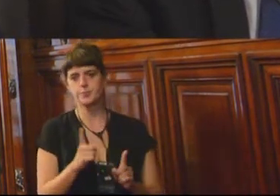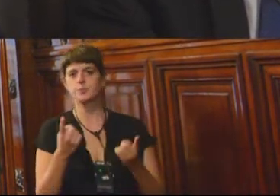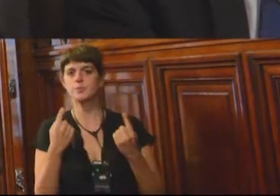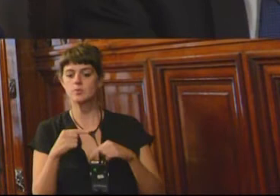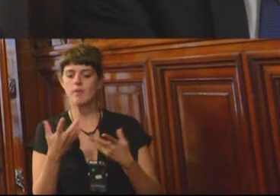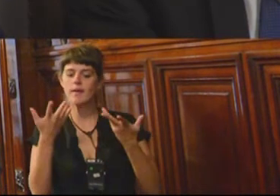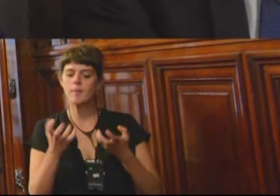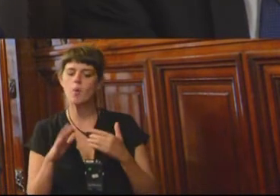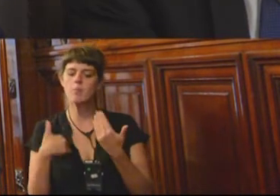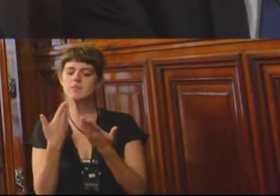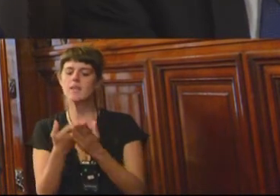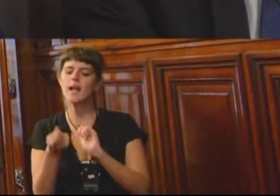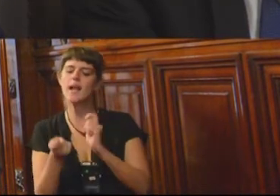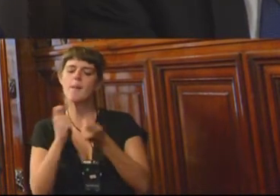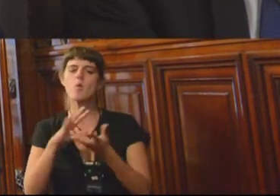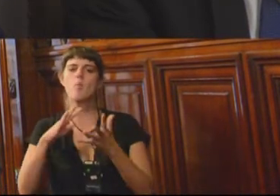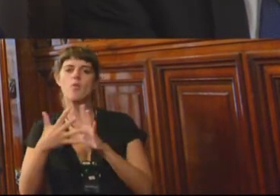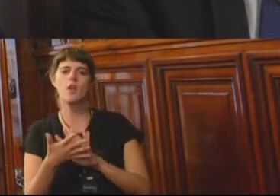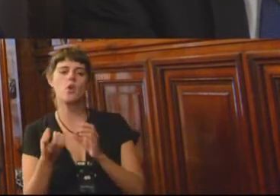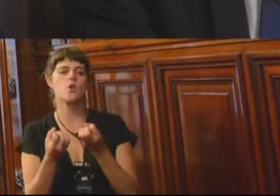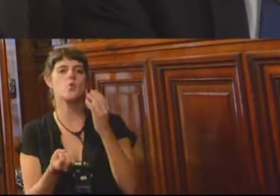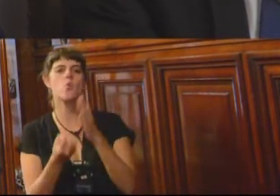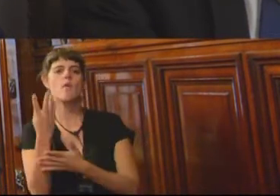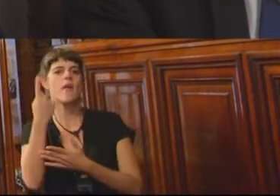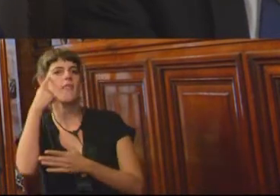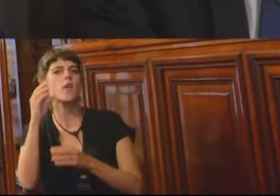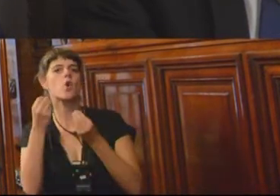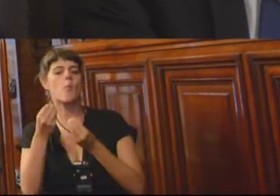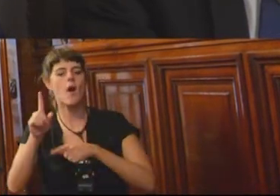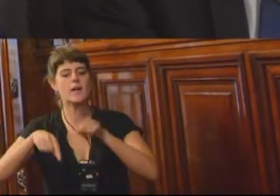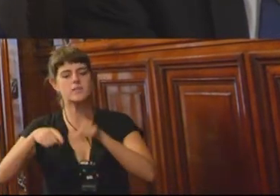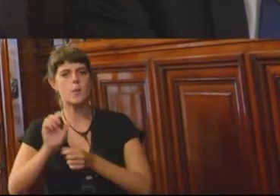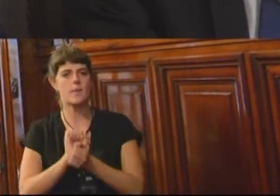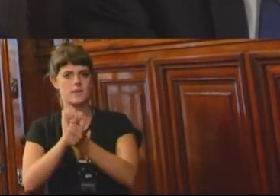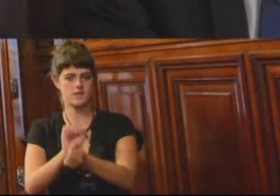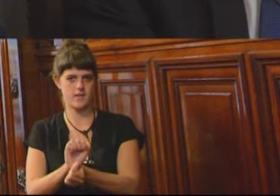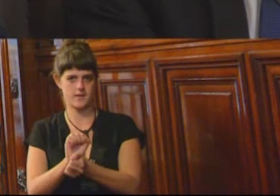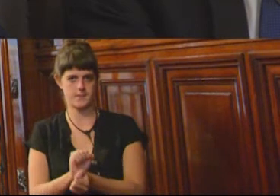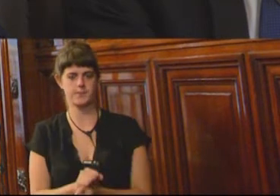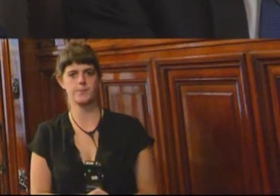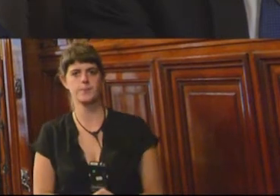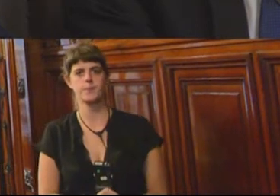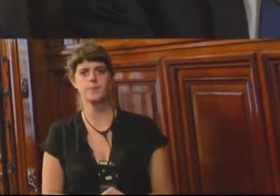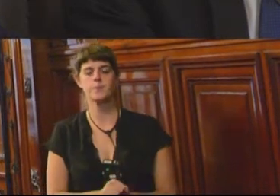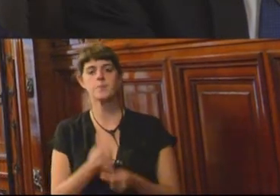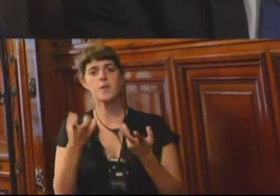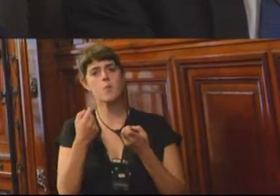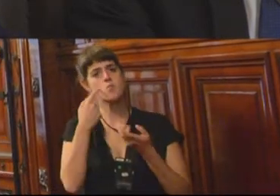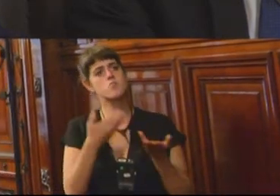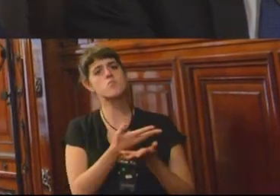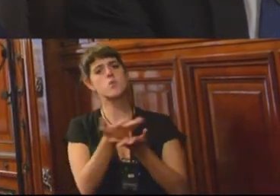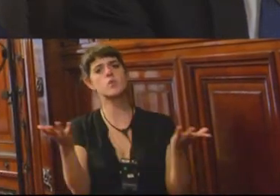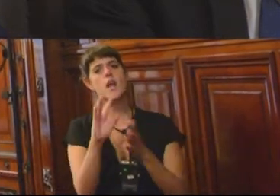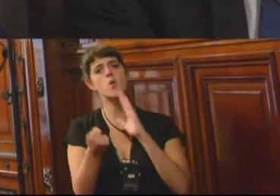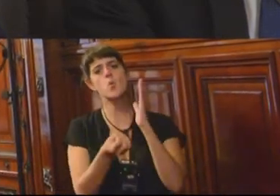cambios de modelos y nuevos paradigmas en la gestión penitenciaria a través de la demostración fáctica y visible de nuevos